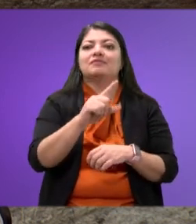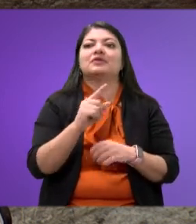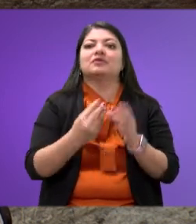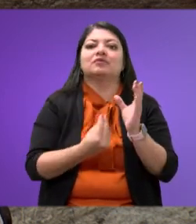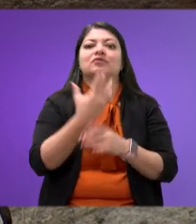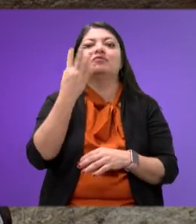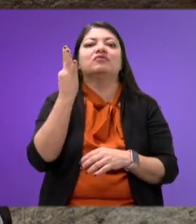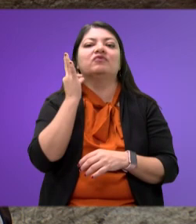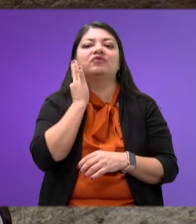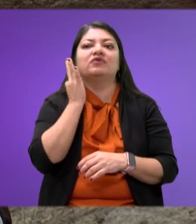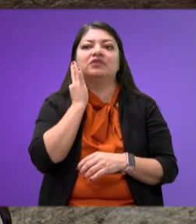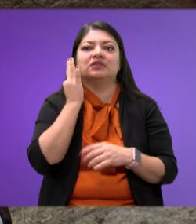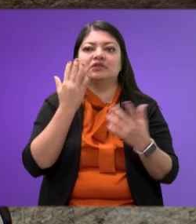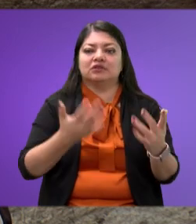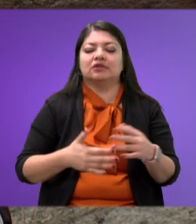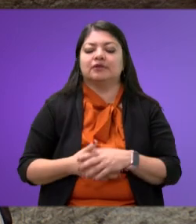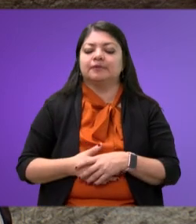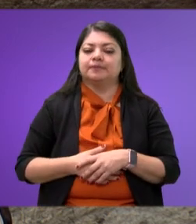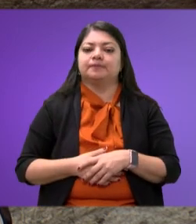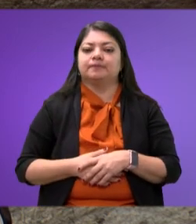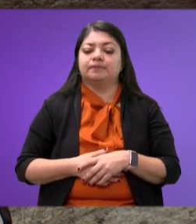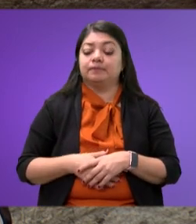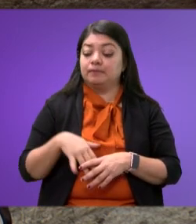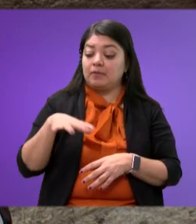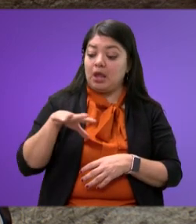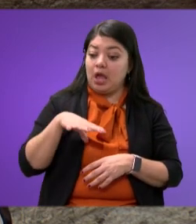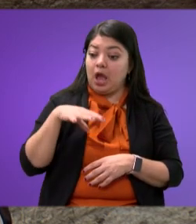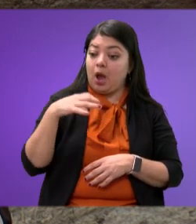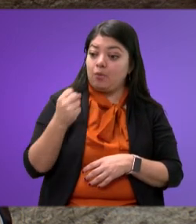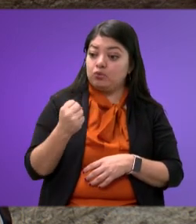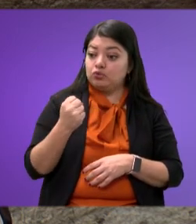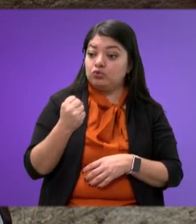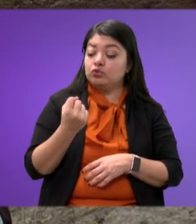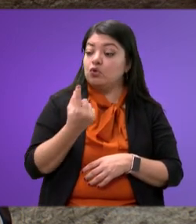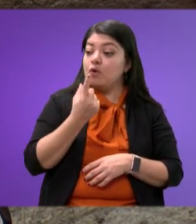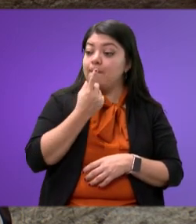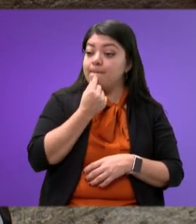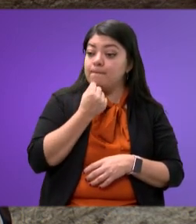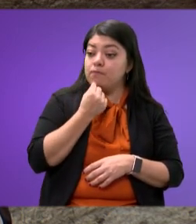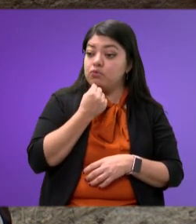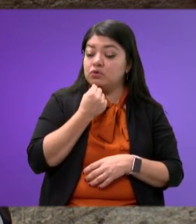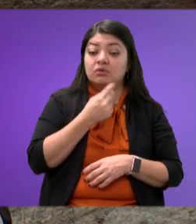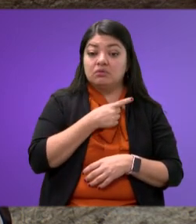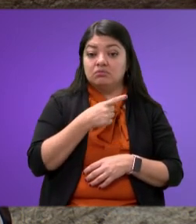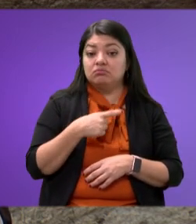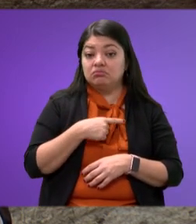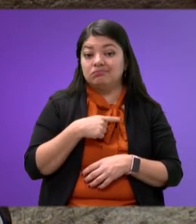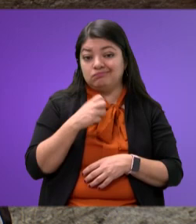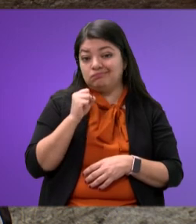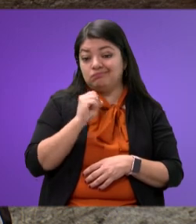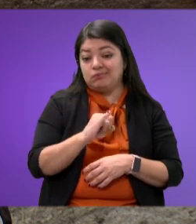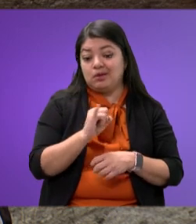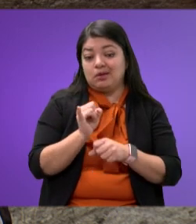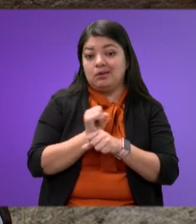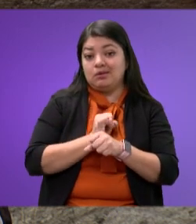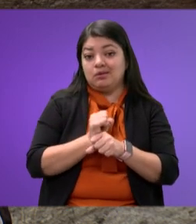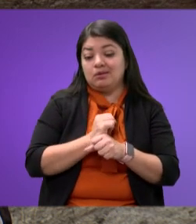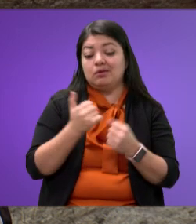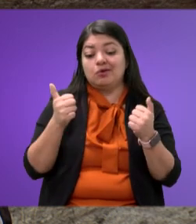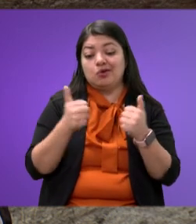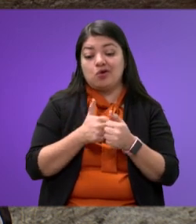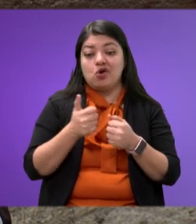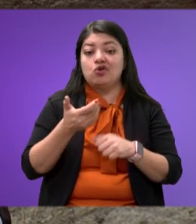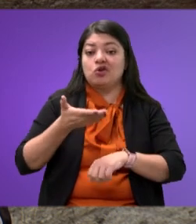Los abusos policiales deben investigarse y castigarse